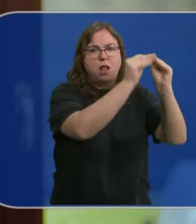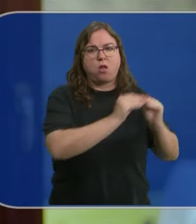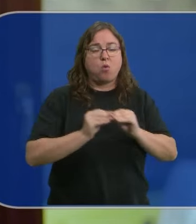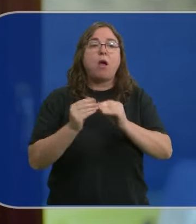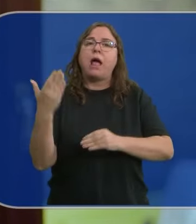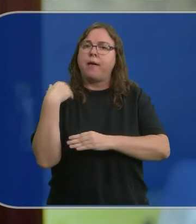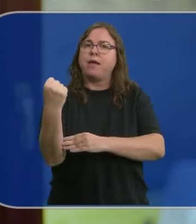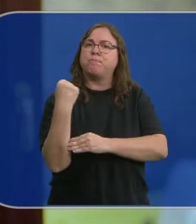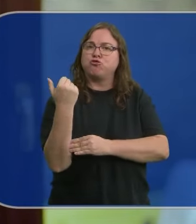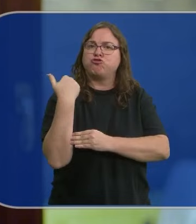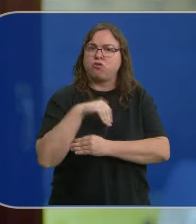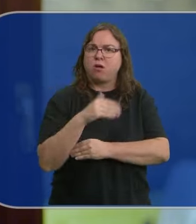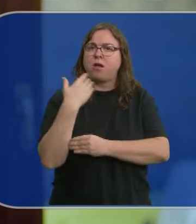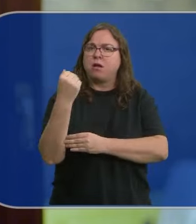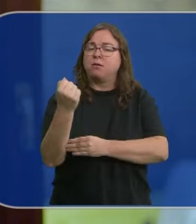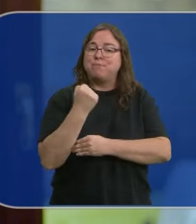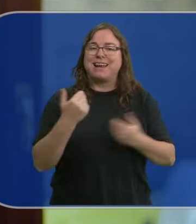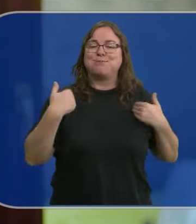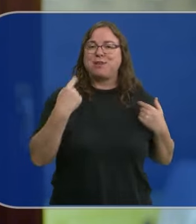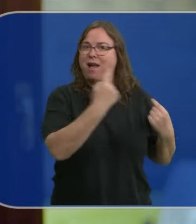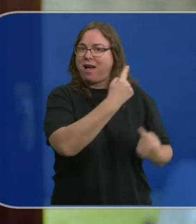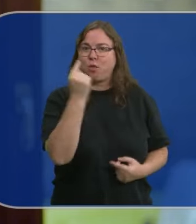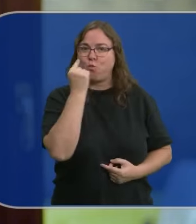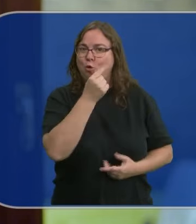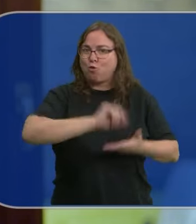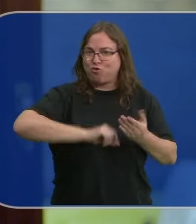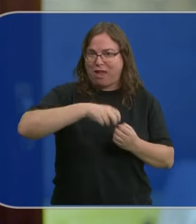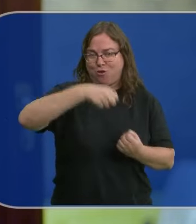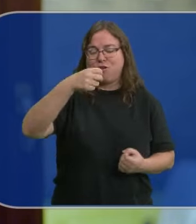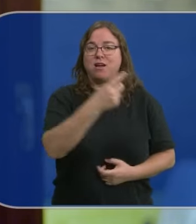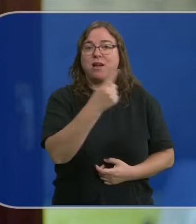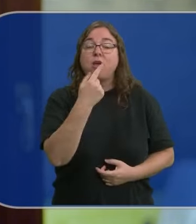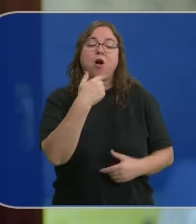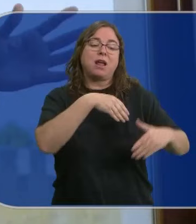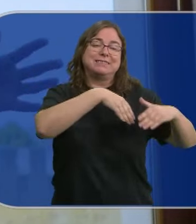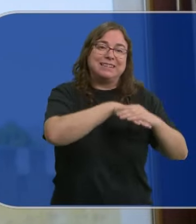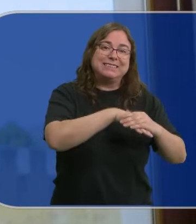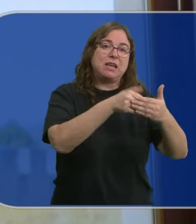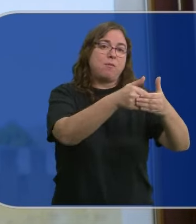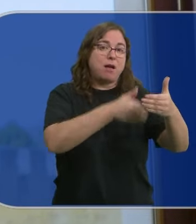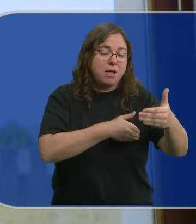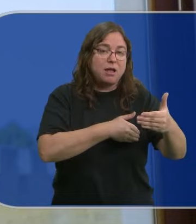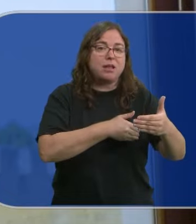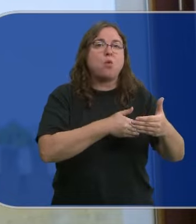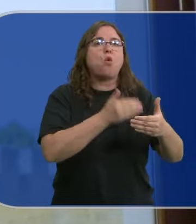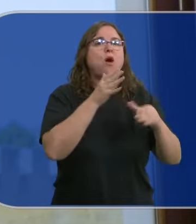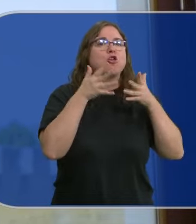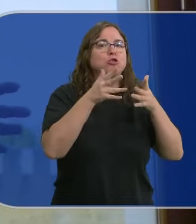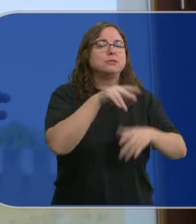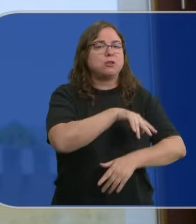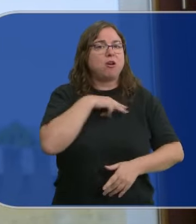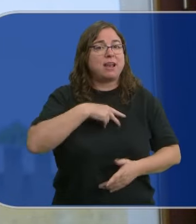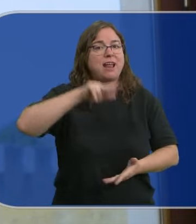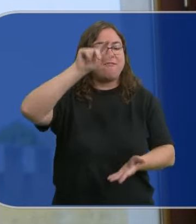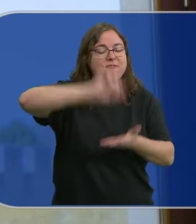teníamos antes un respaldo, pero era un respaldo que llevaba cada notario y no era como se hace ahora, que se archiva en el Consejo General, con las firmas electrónicas y de